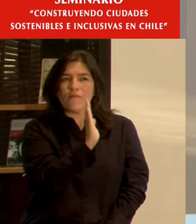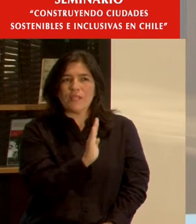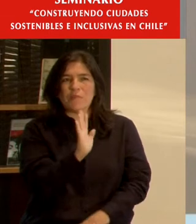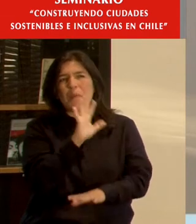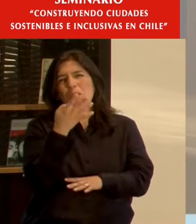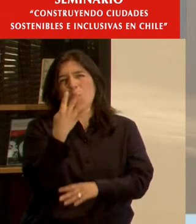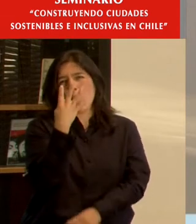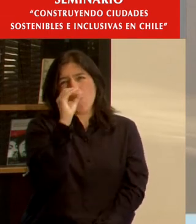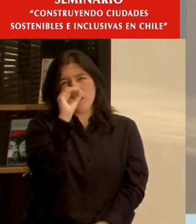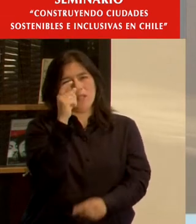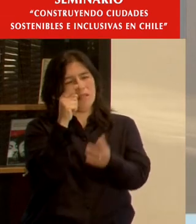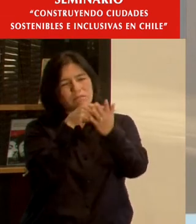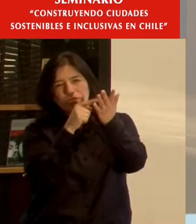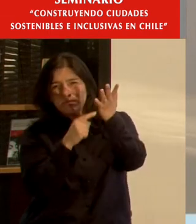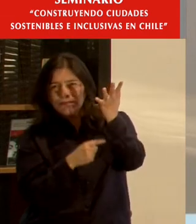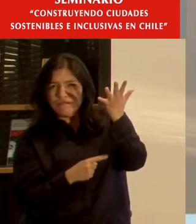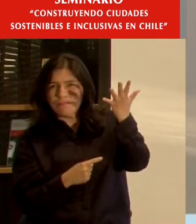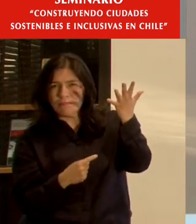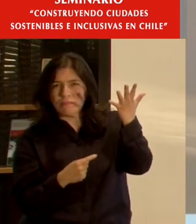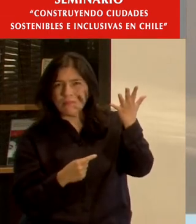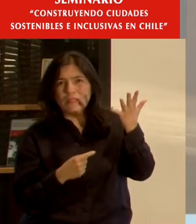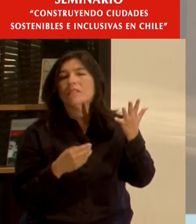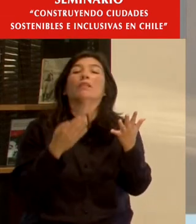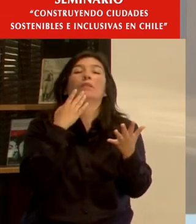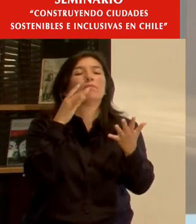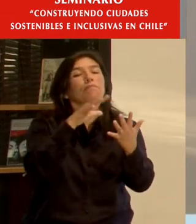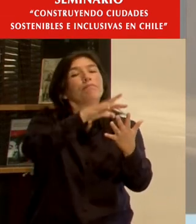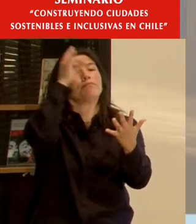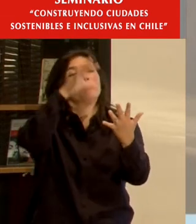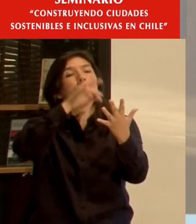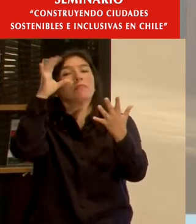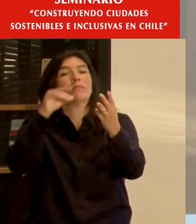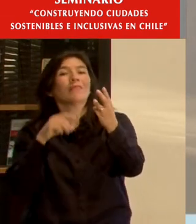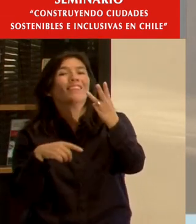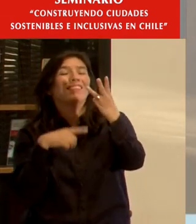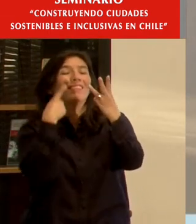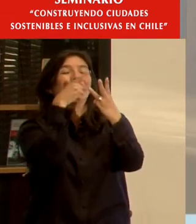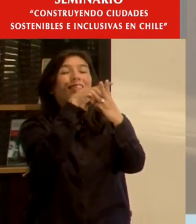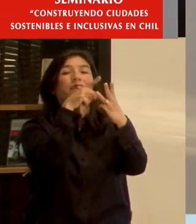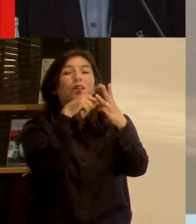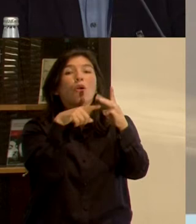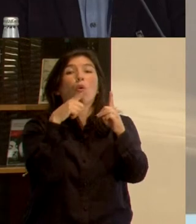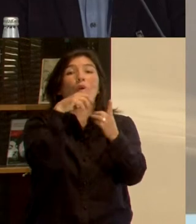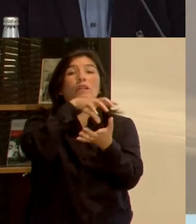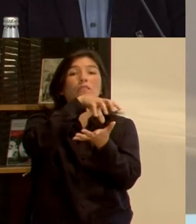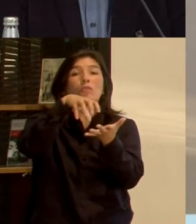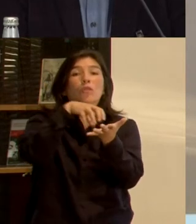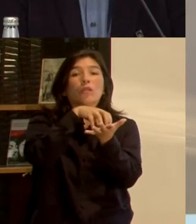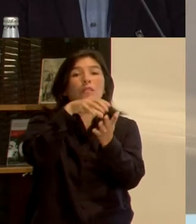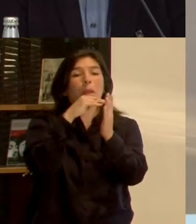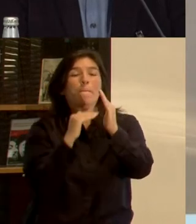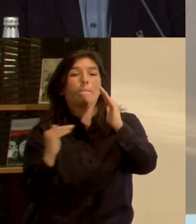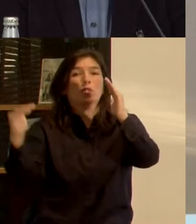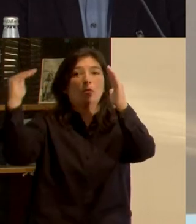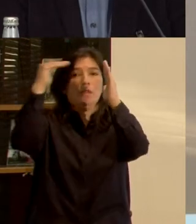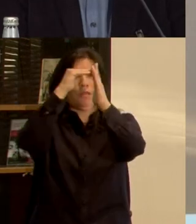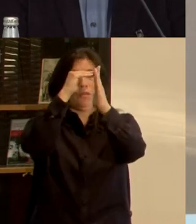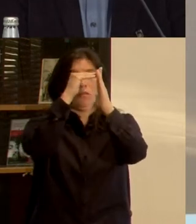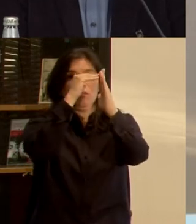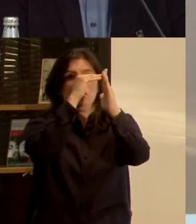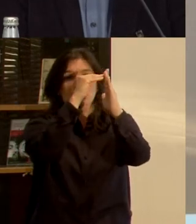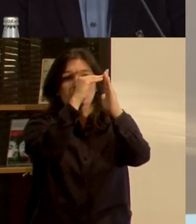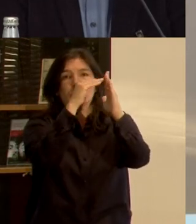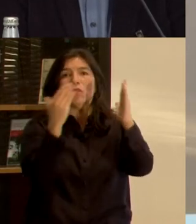40 variables. Y básicamente distinguimos 3 realidades. Aquellas comunas o ciudades que están en rango superior, es decir, están